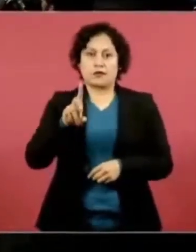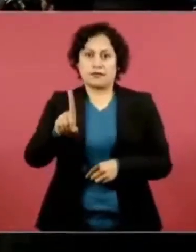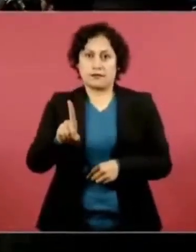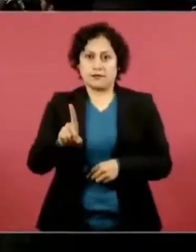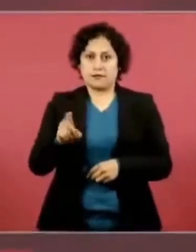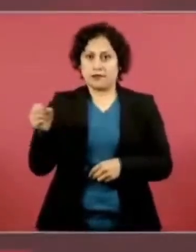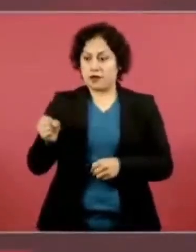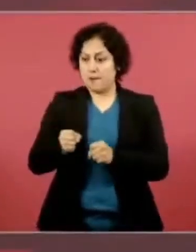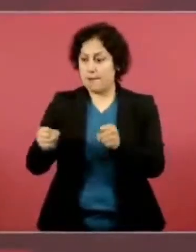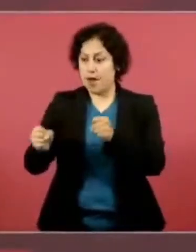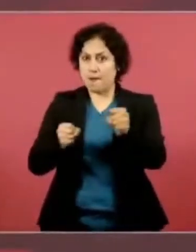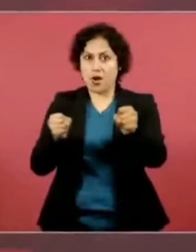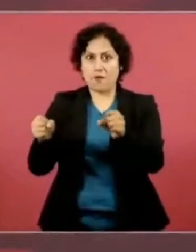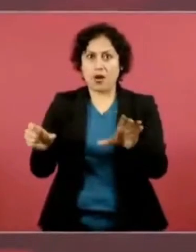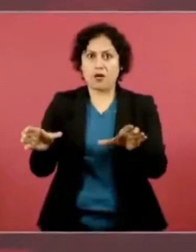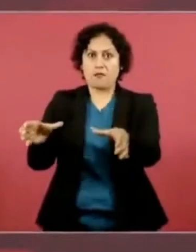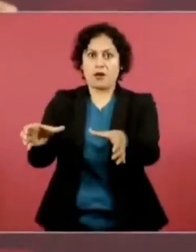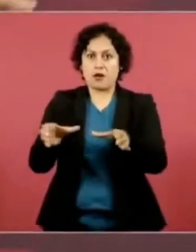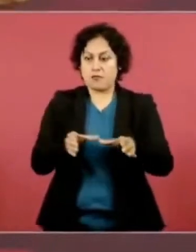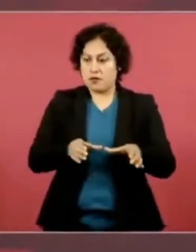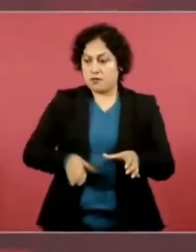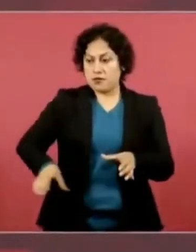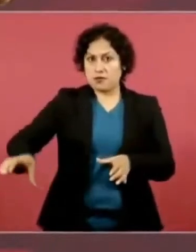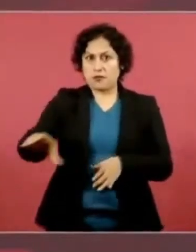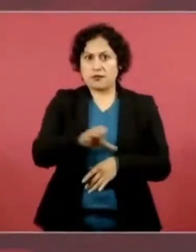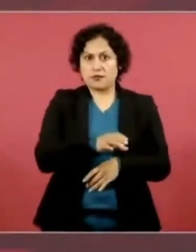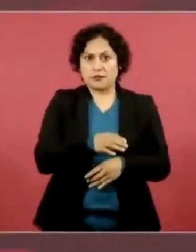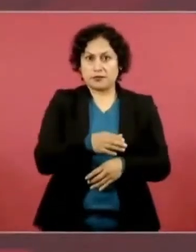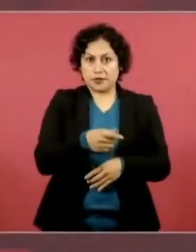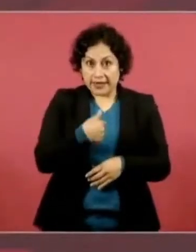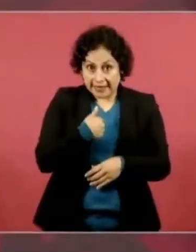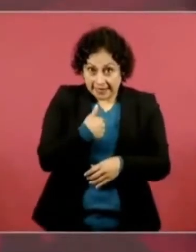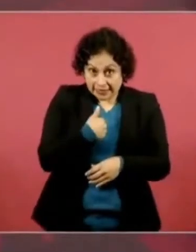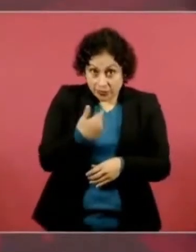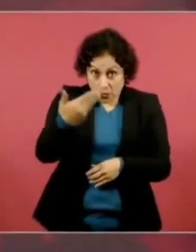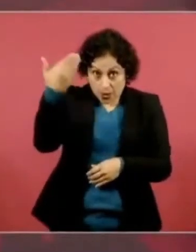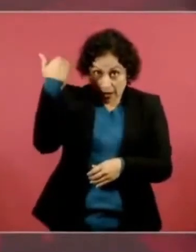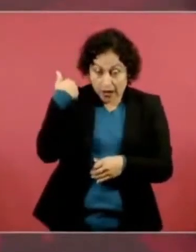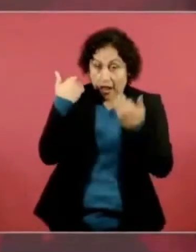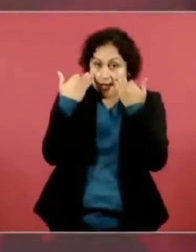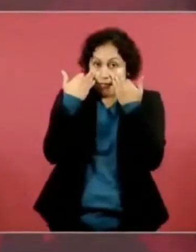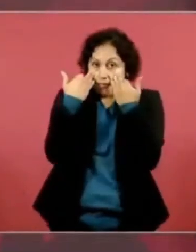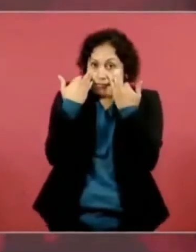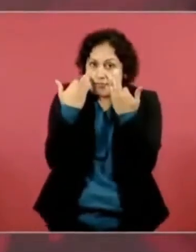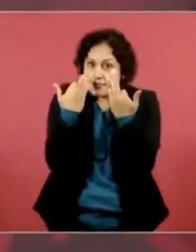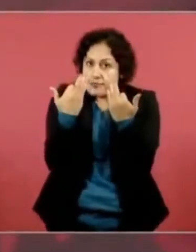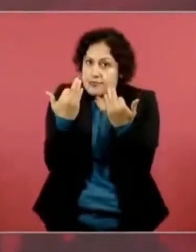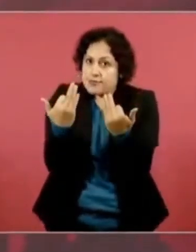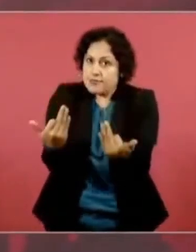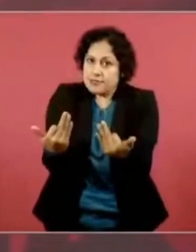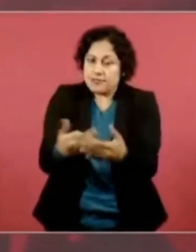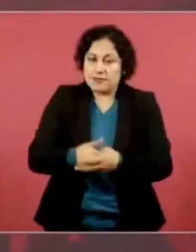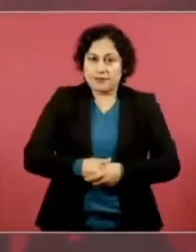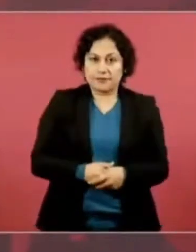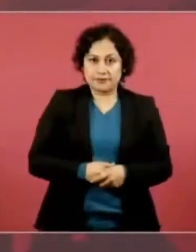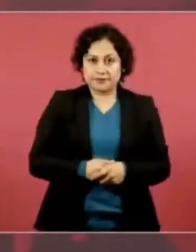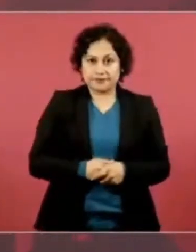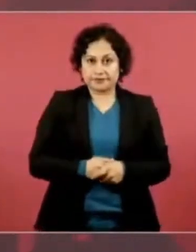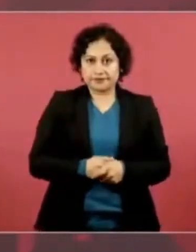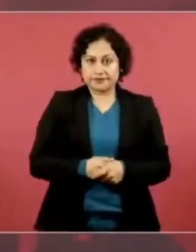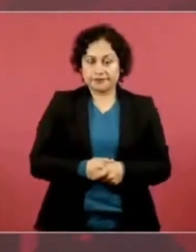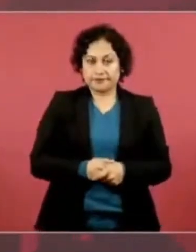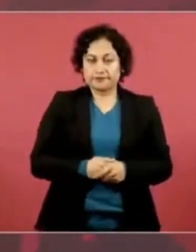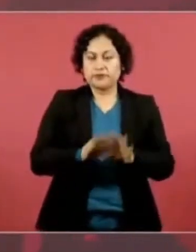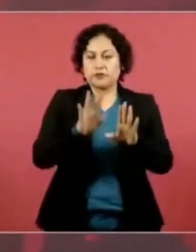Eso me tocó constatarlo una vez, bueno,